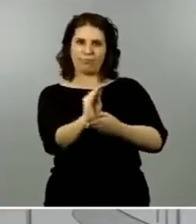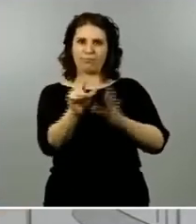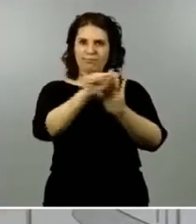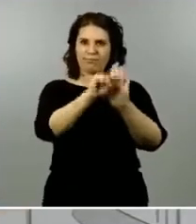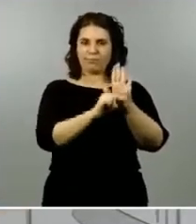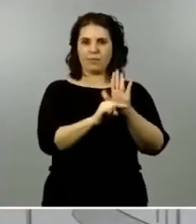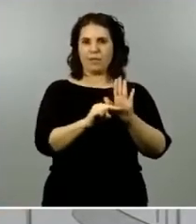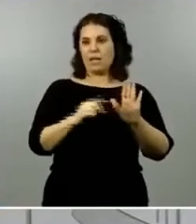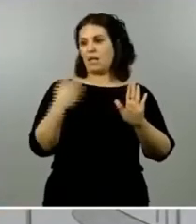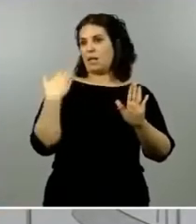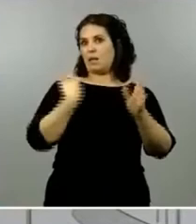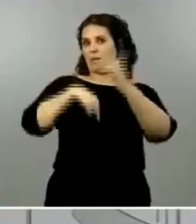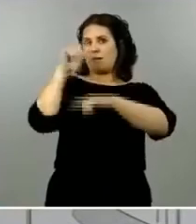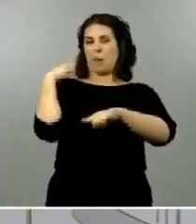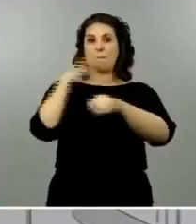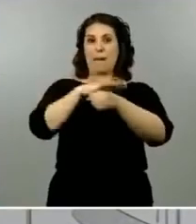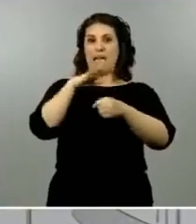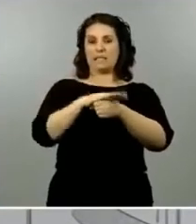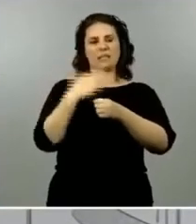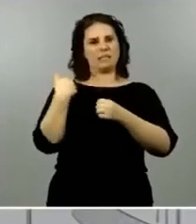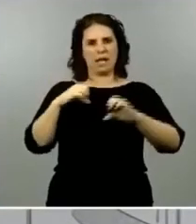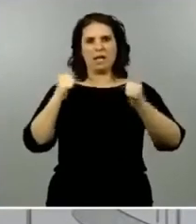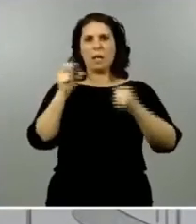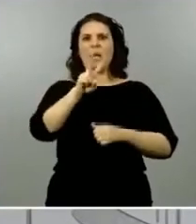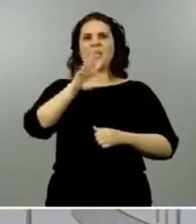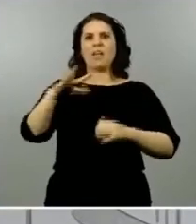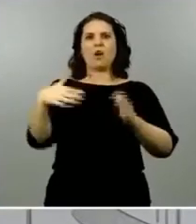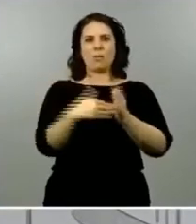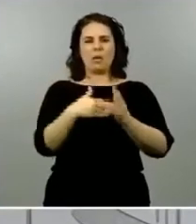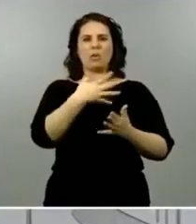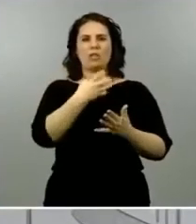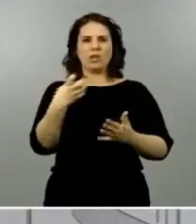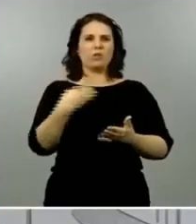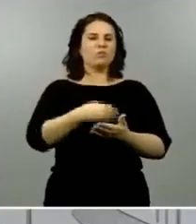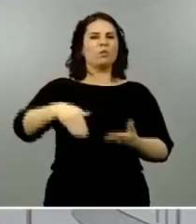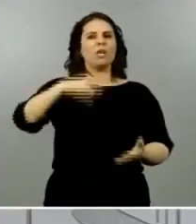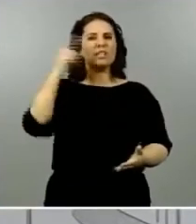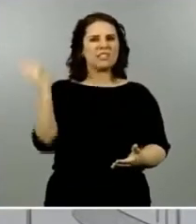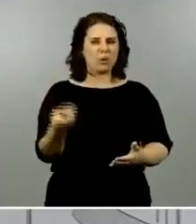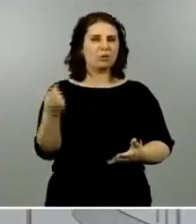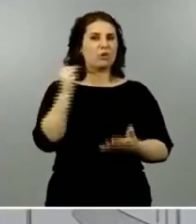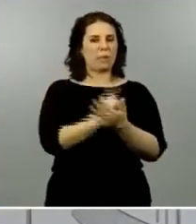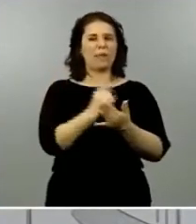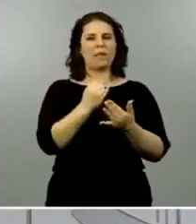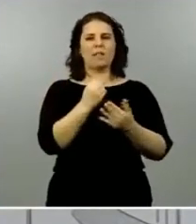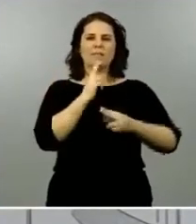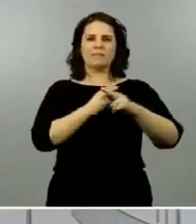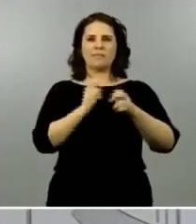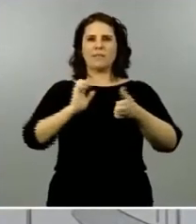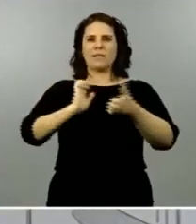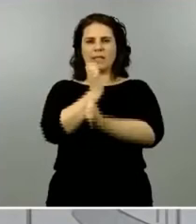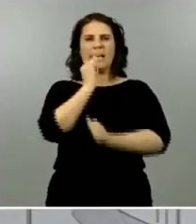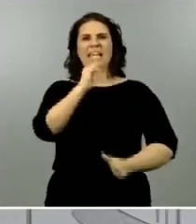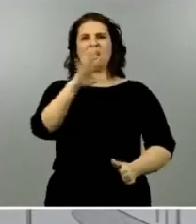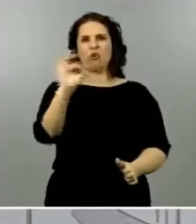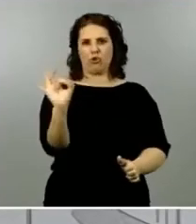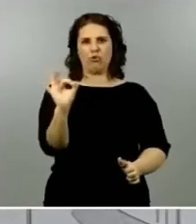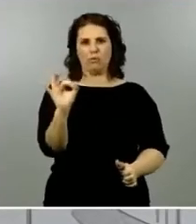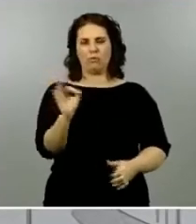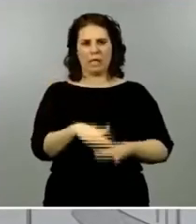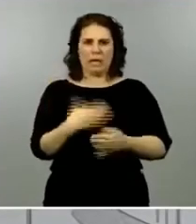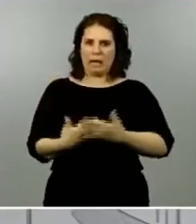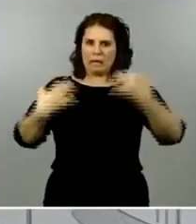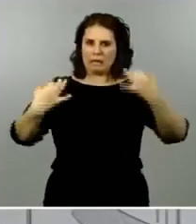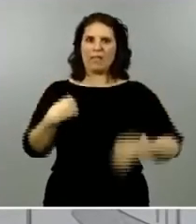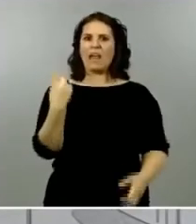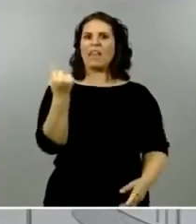martes pues pusimos en marcha otros 25.400 millones de euros en línea SICO para garantizar la liquidez de cientos de